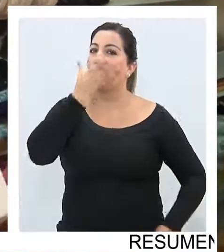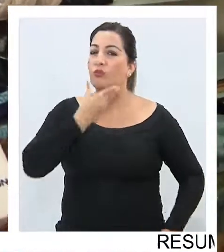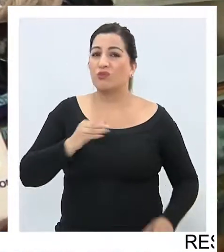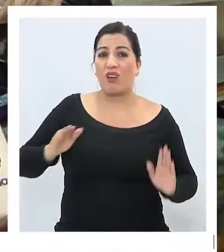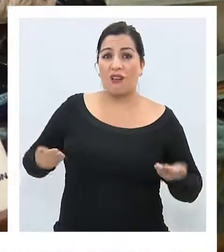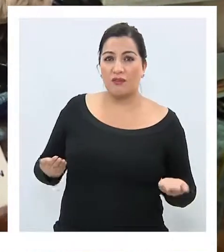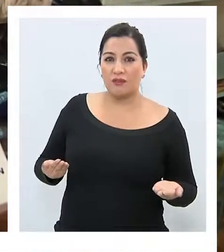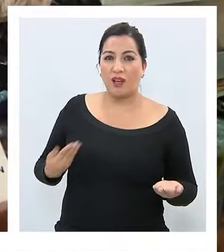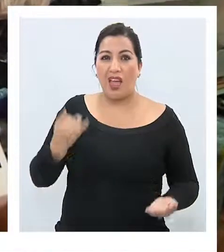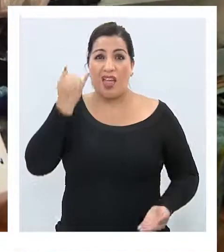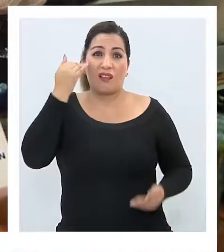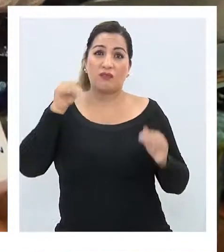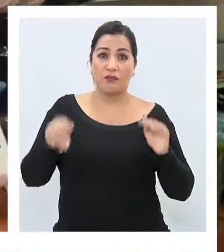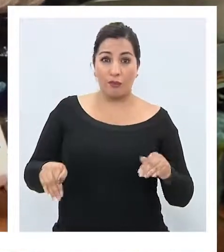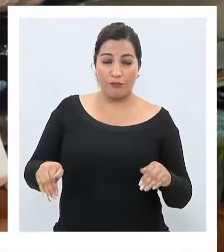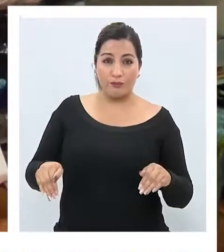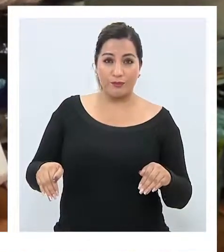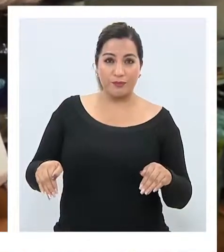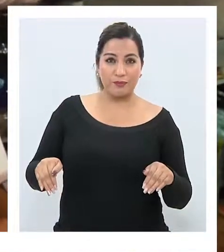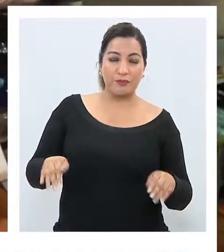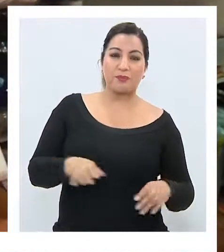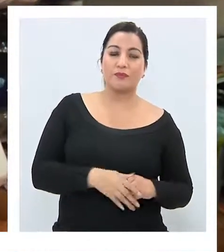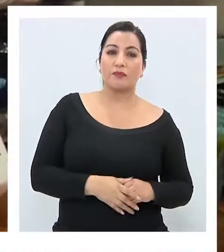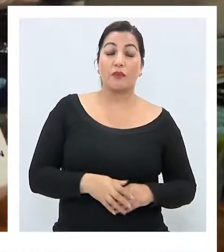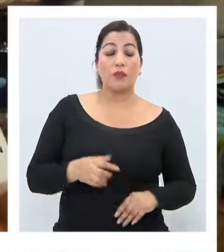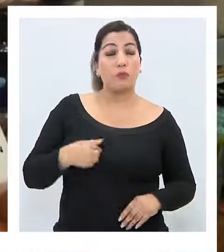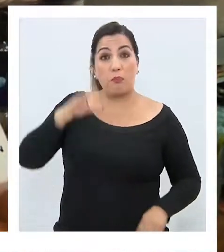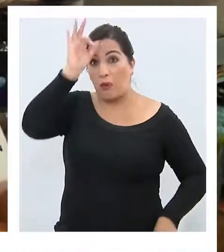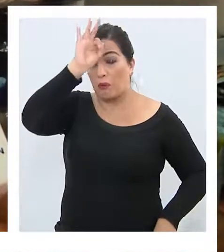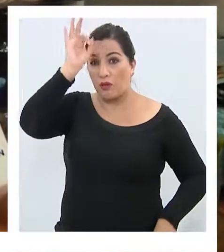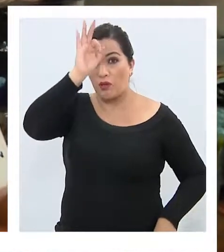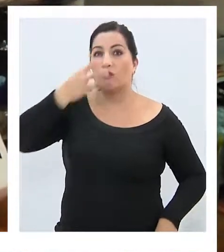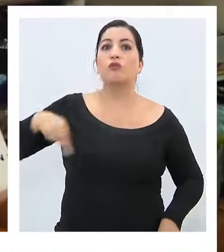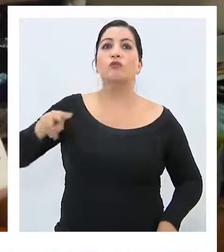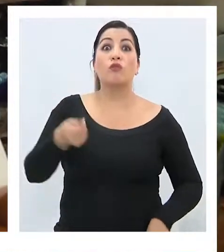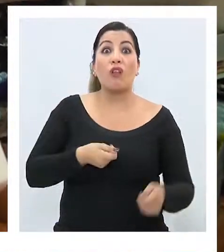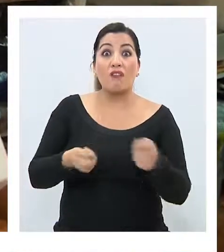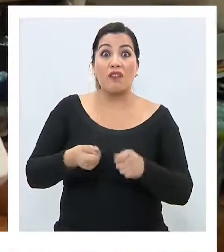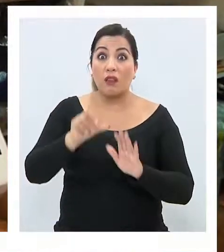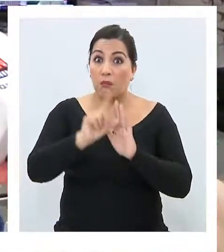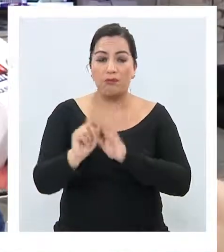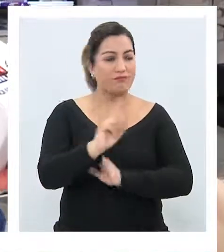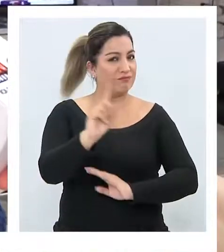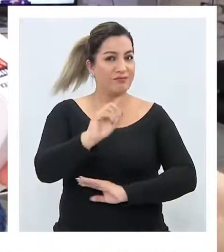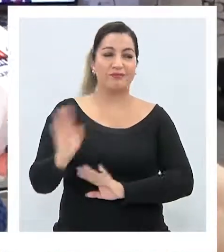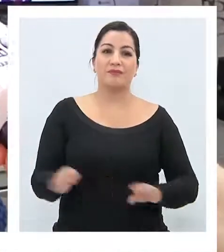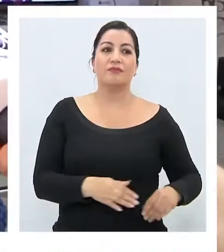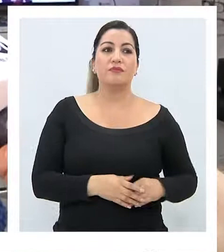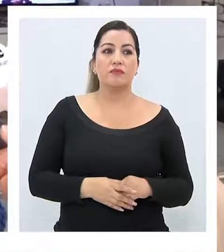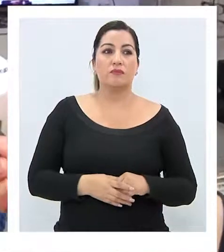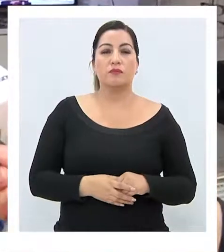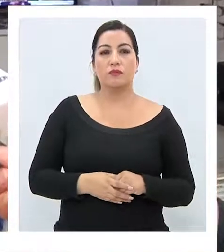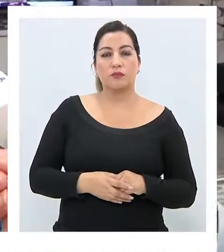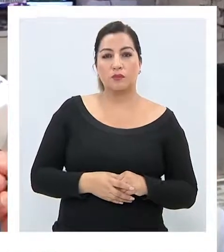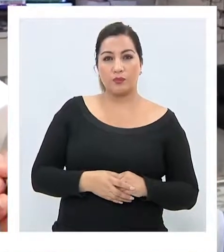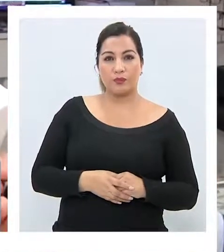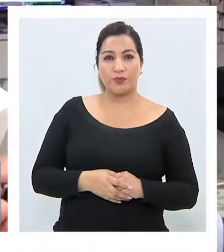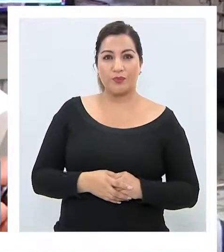poquito incómodo, pero particularmente a nosotros la venta no nos ha bajado. No ha sido inconveniente,